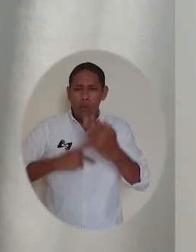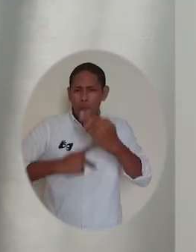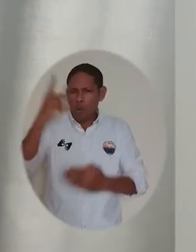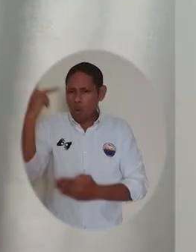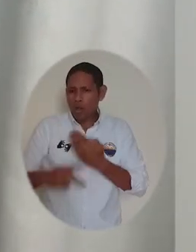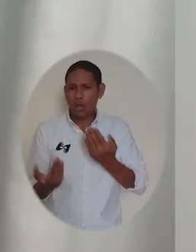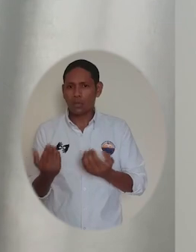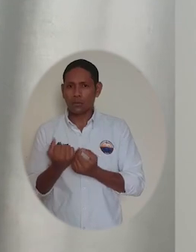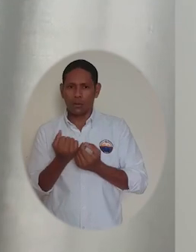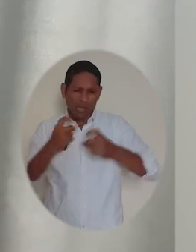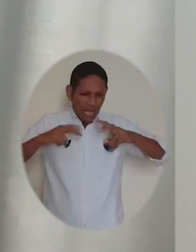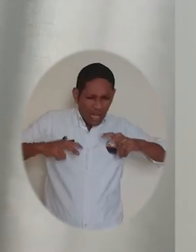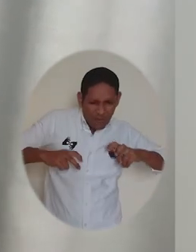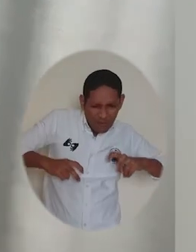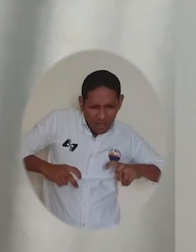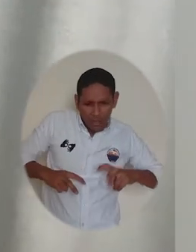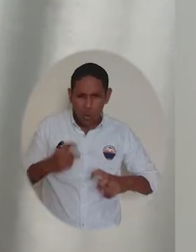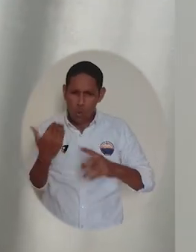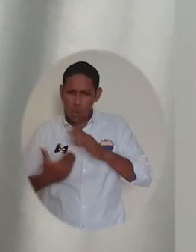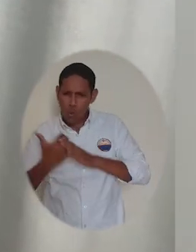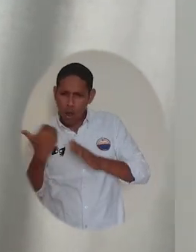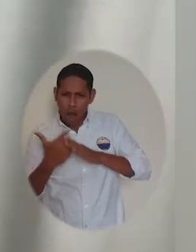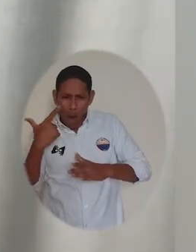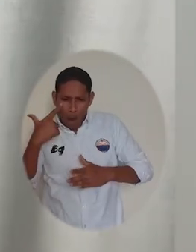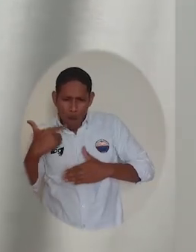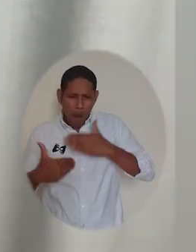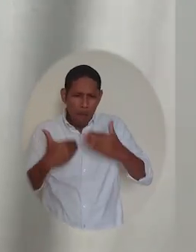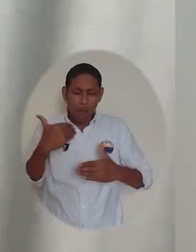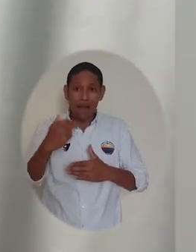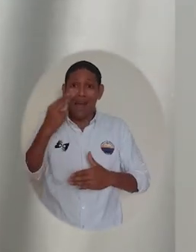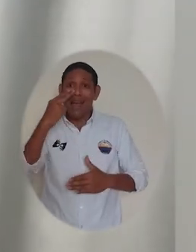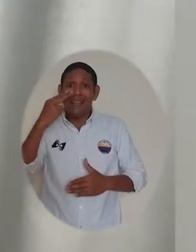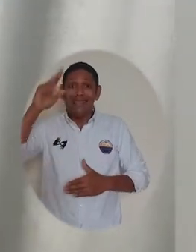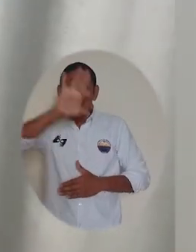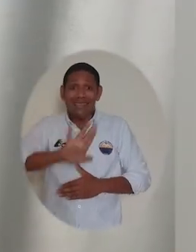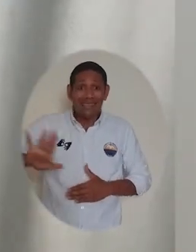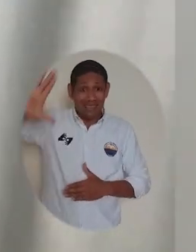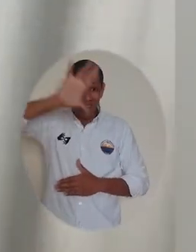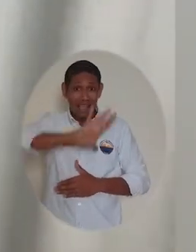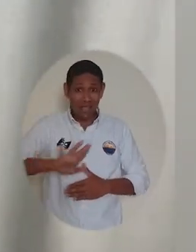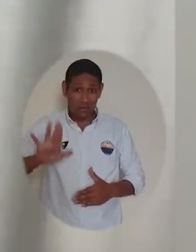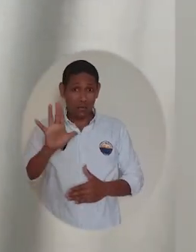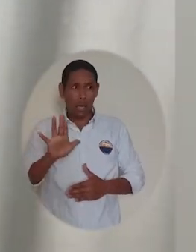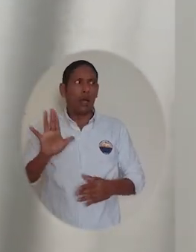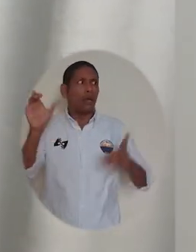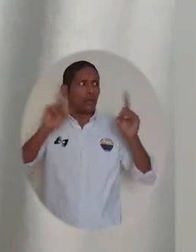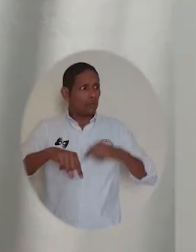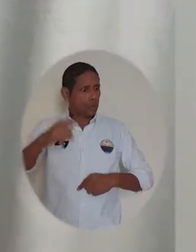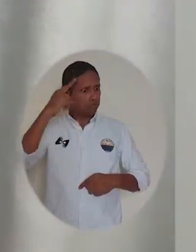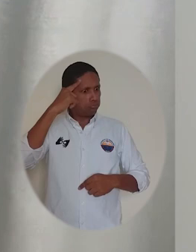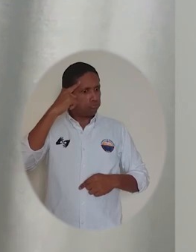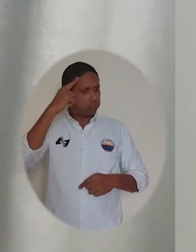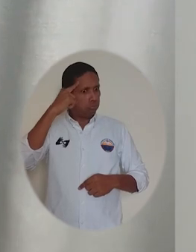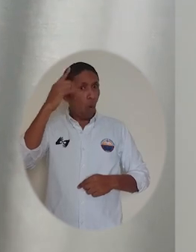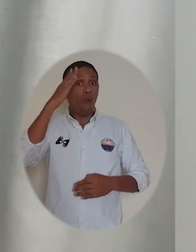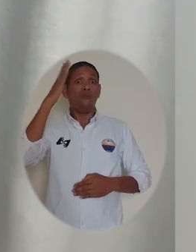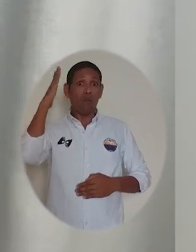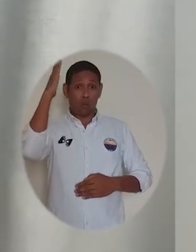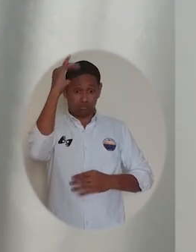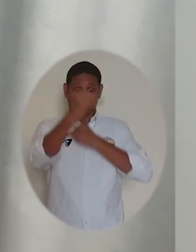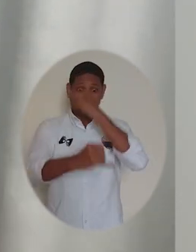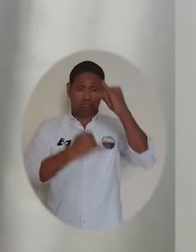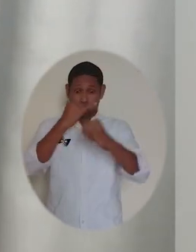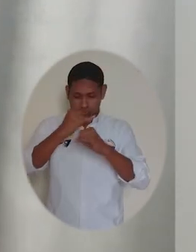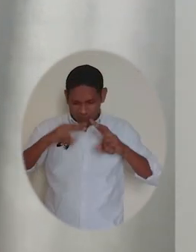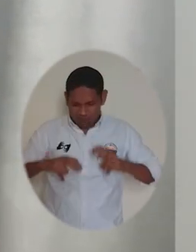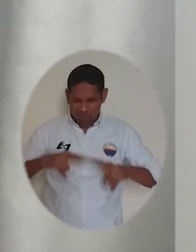permitir realizar nuevos proyectos y nuevas investigaciones que no solamente se van a desarrollar a nivel nacional, sino que podemos pensar a